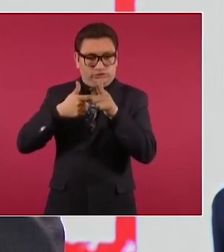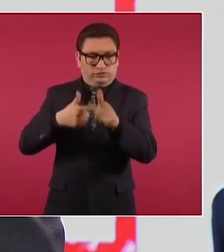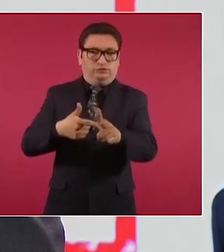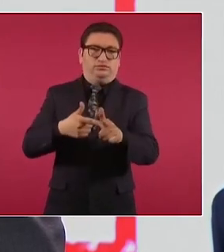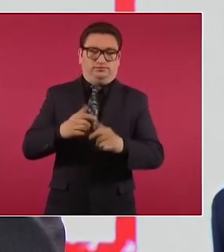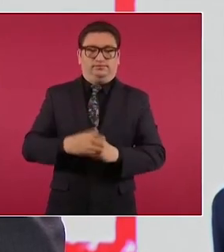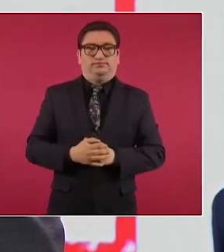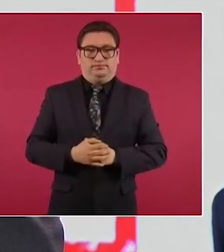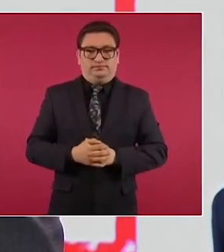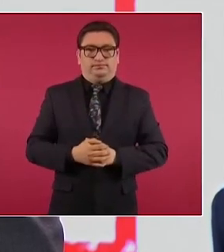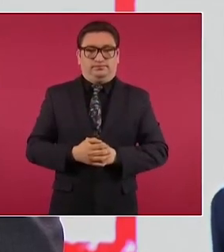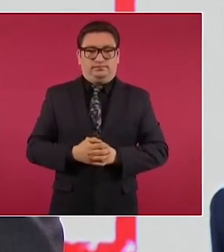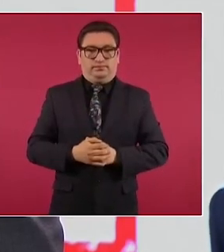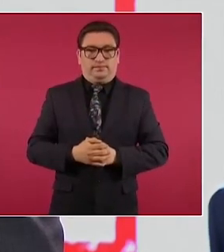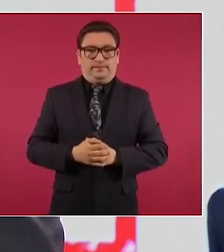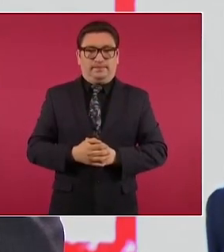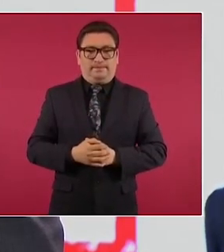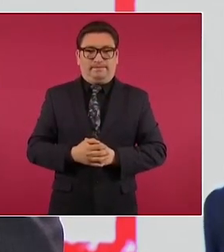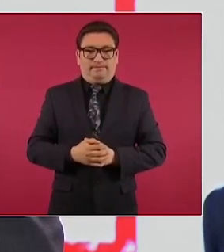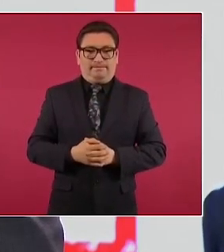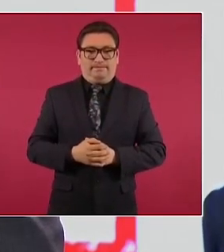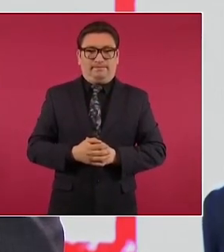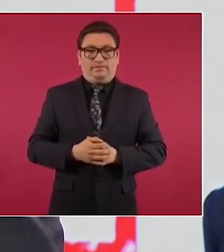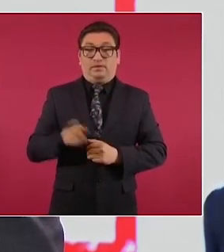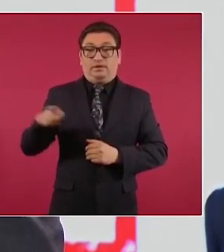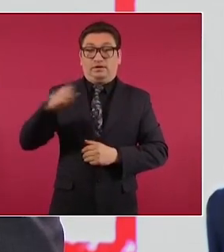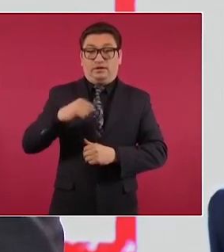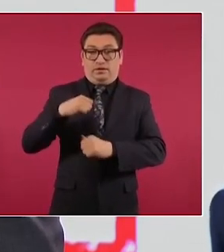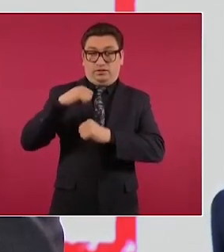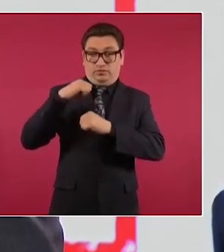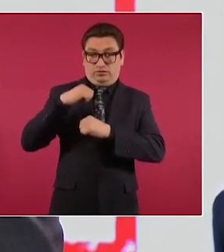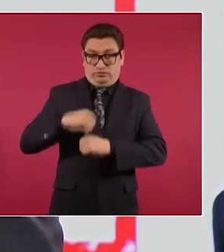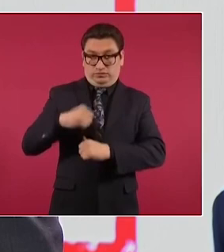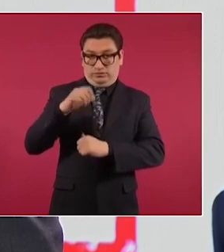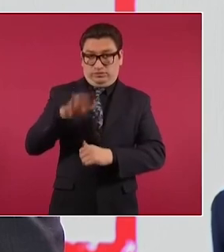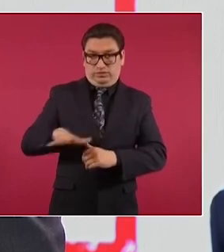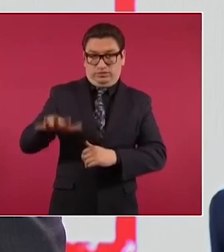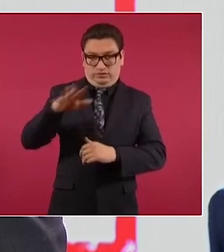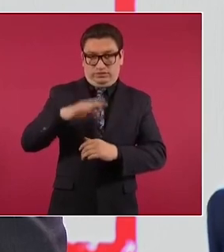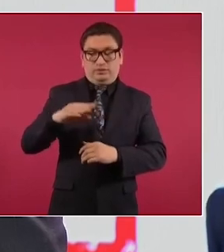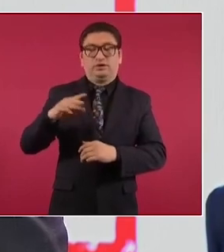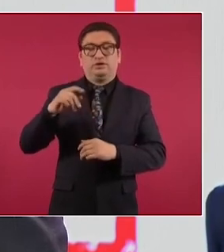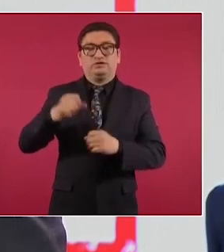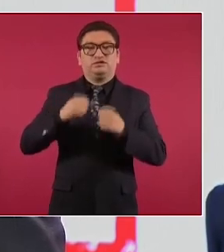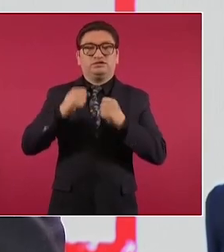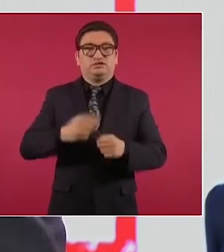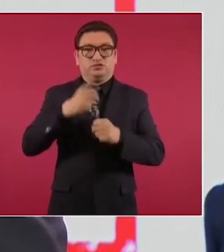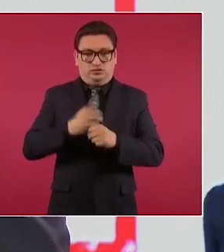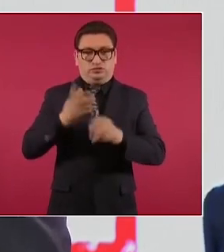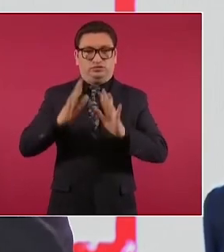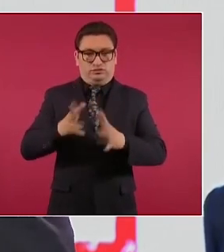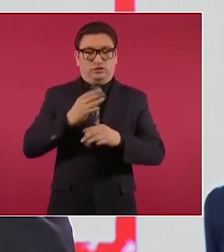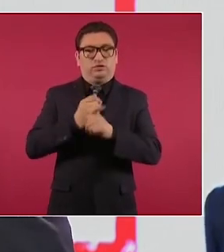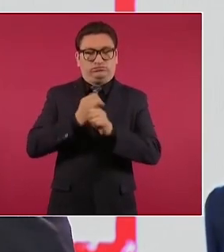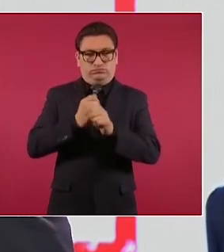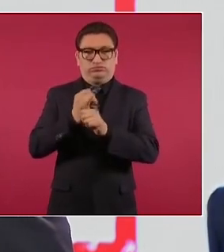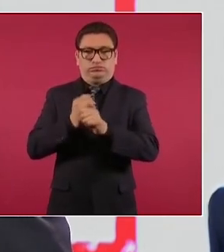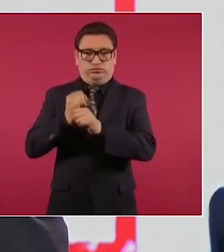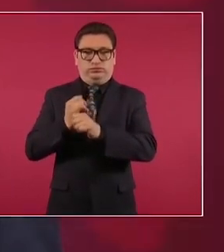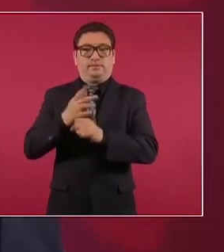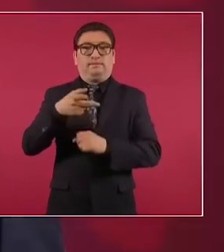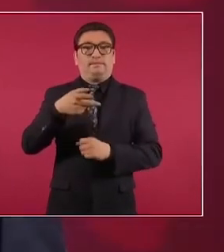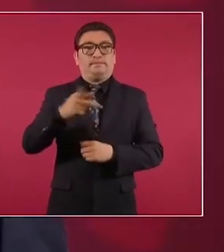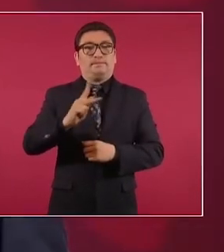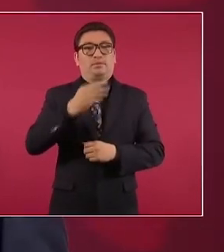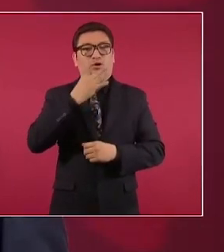activación de parte de las autoridades ministeriales y las autoridades de seguridad pública pero si queremos